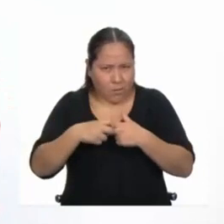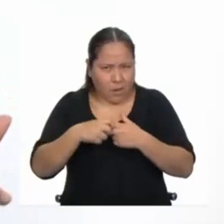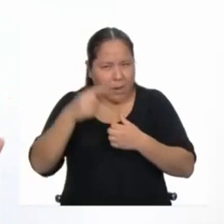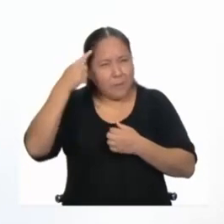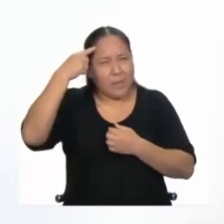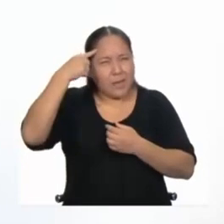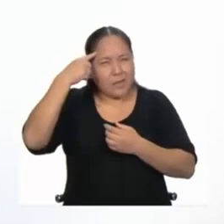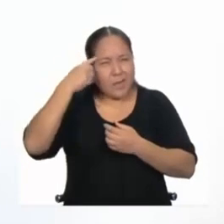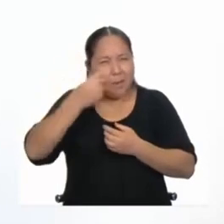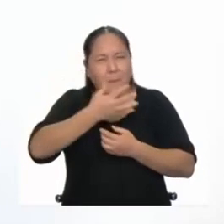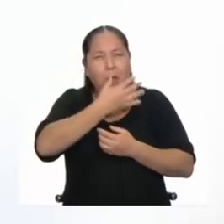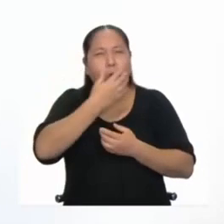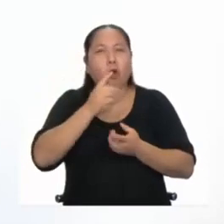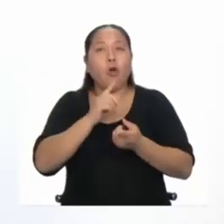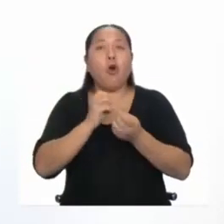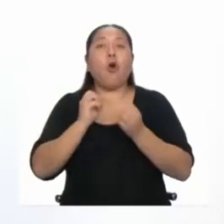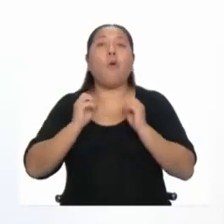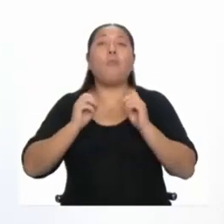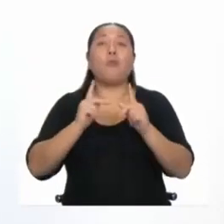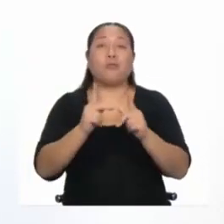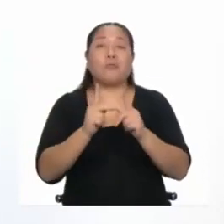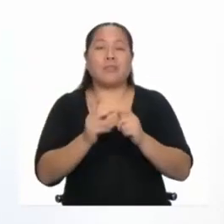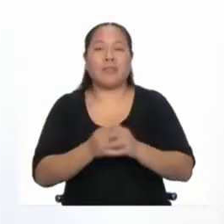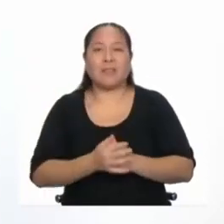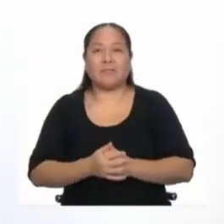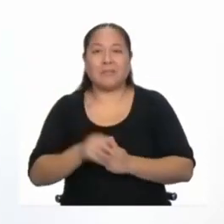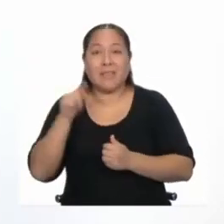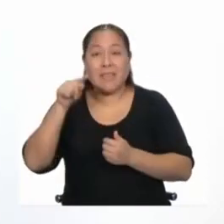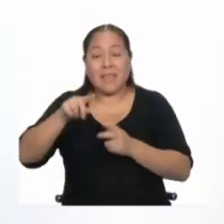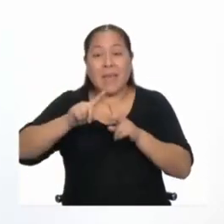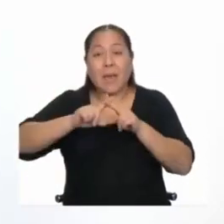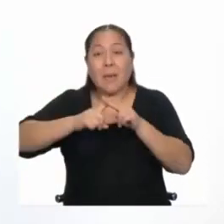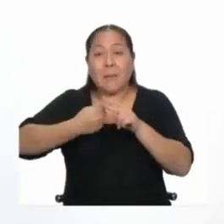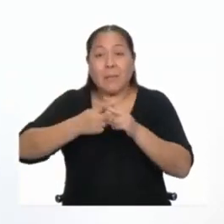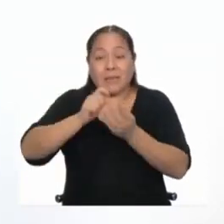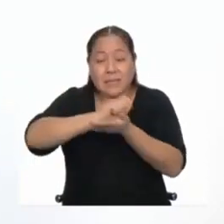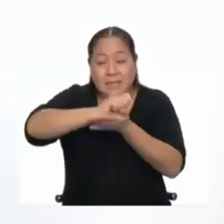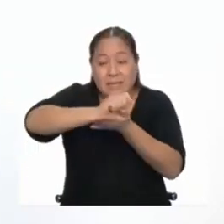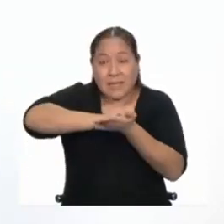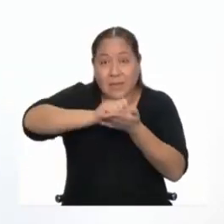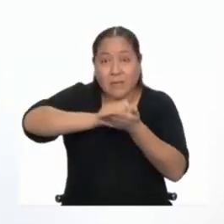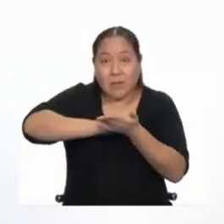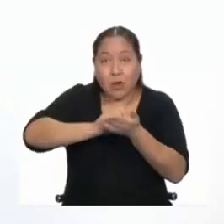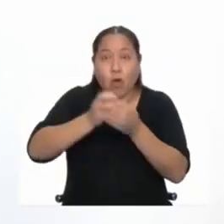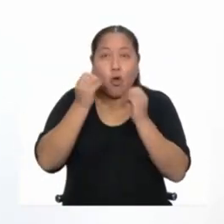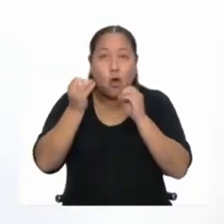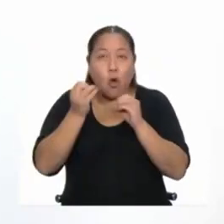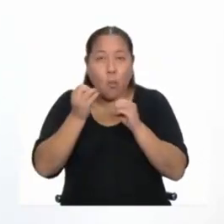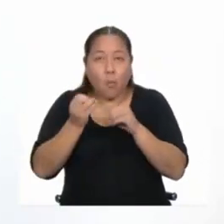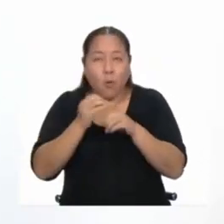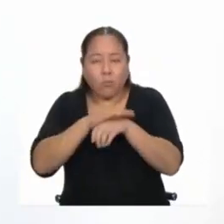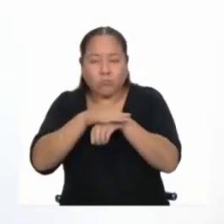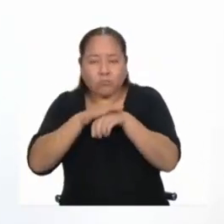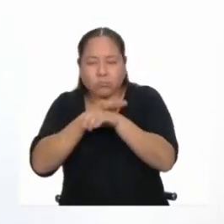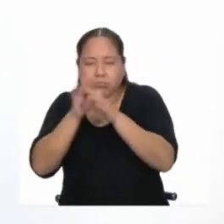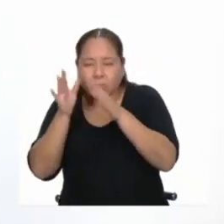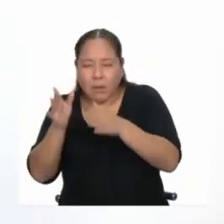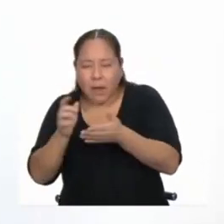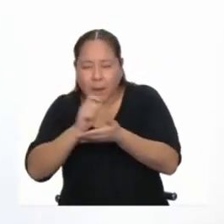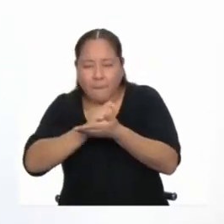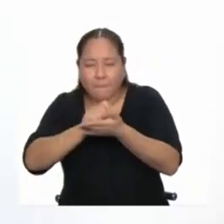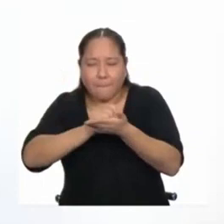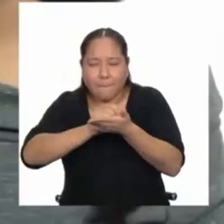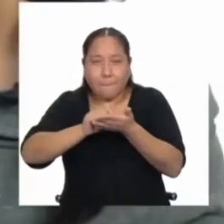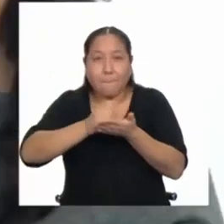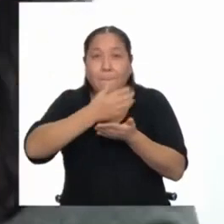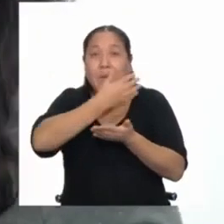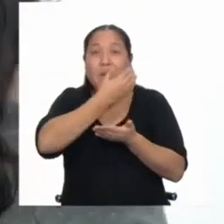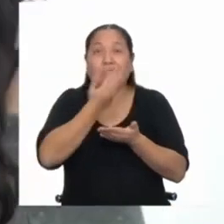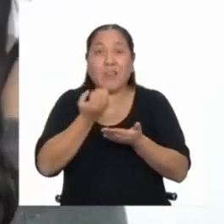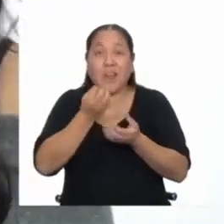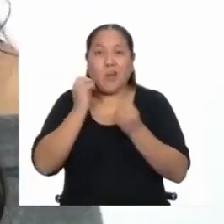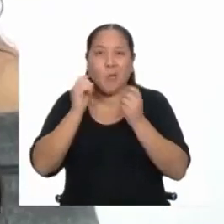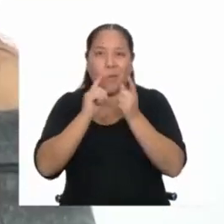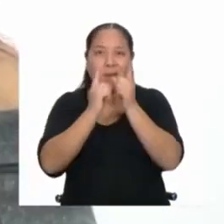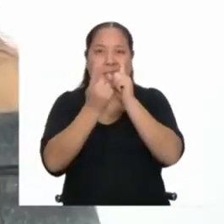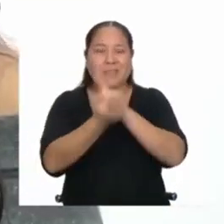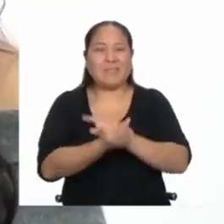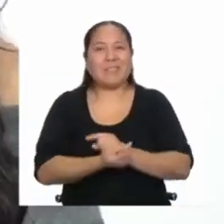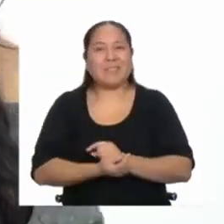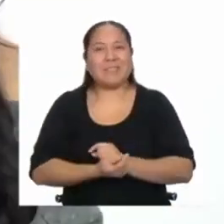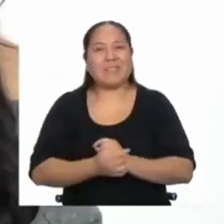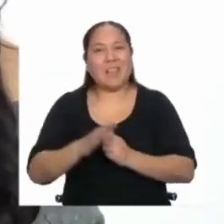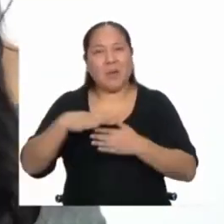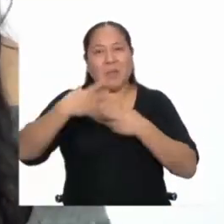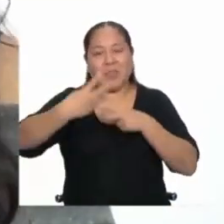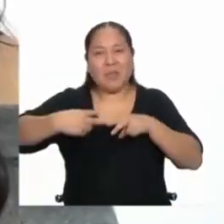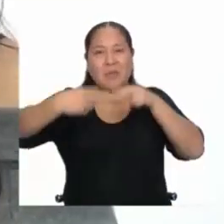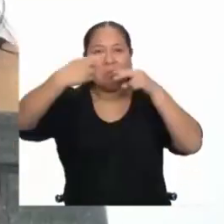oportunidad. a partir de ello escribe un plan de mejora en el que expliques cómo lo harás realidad. Nos vemos